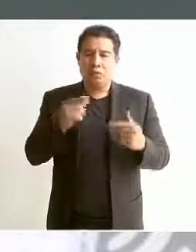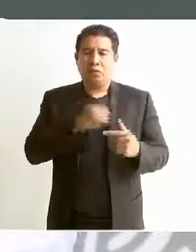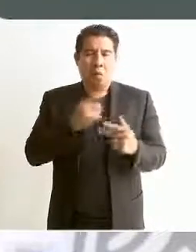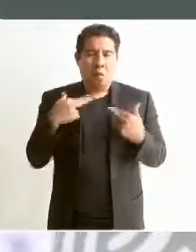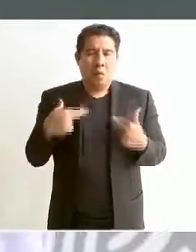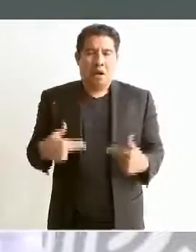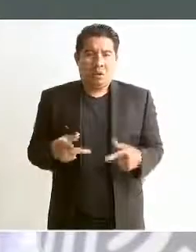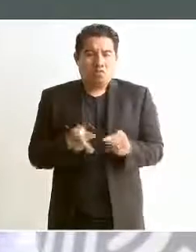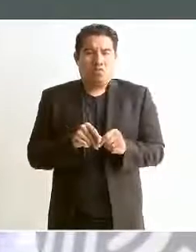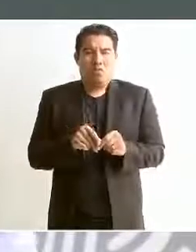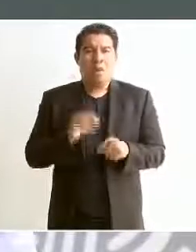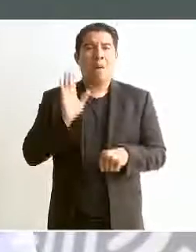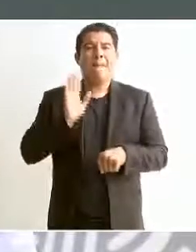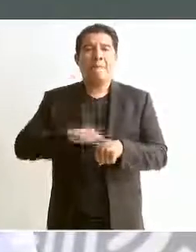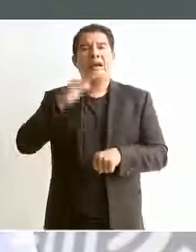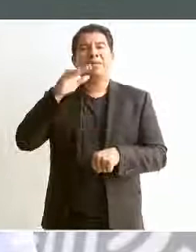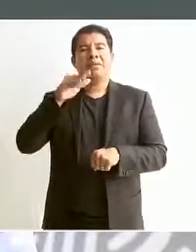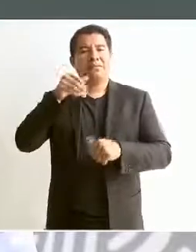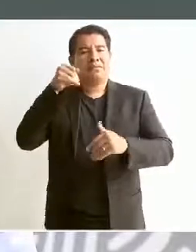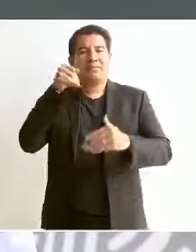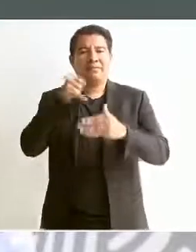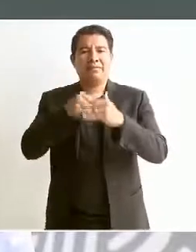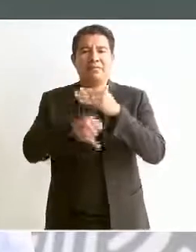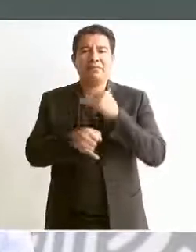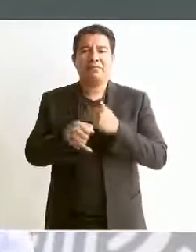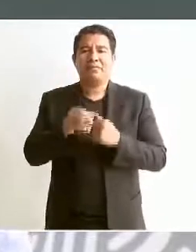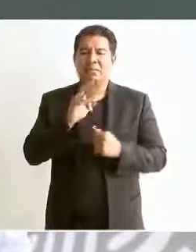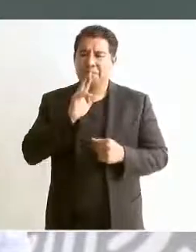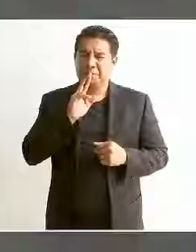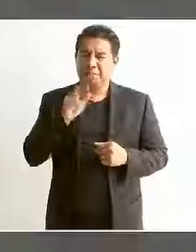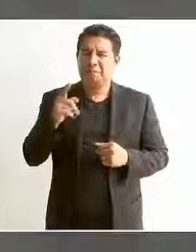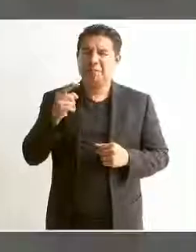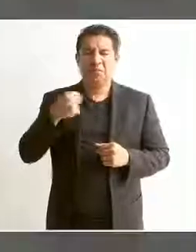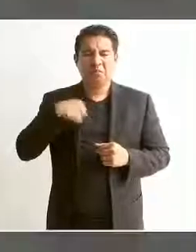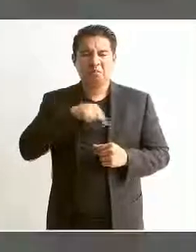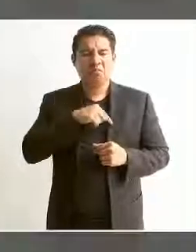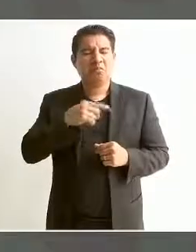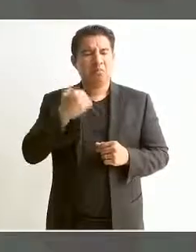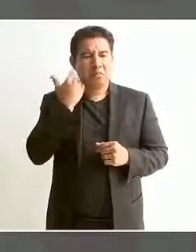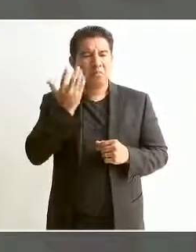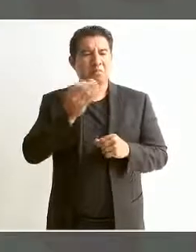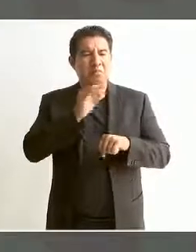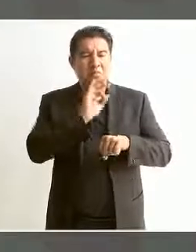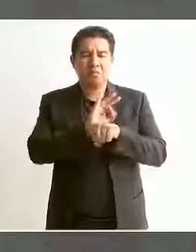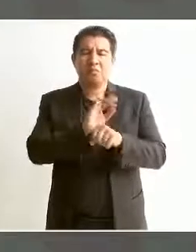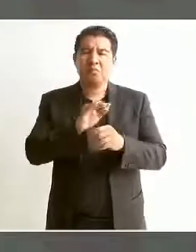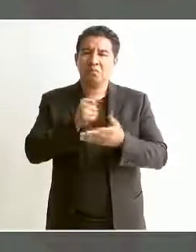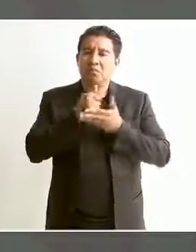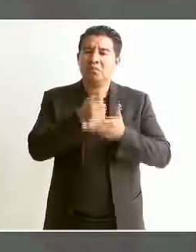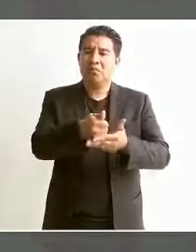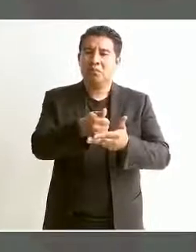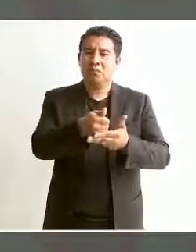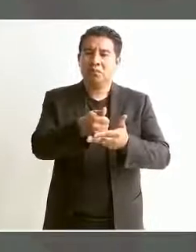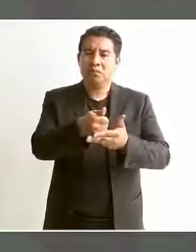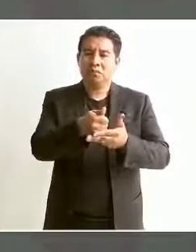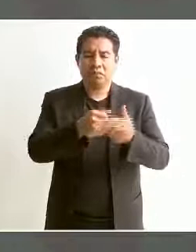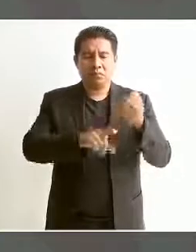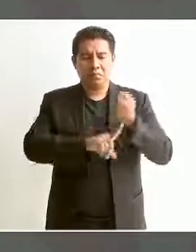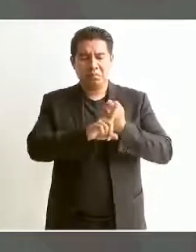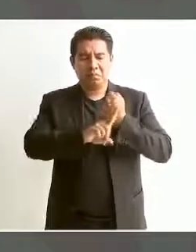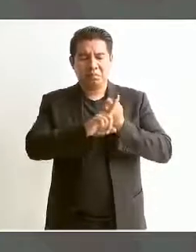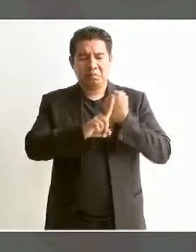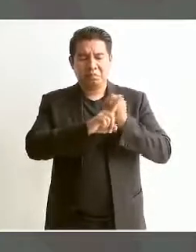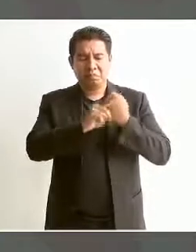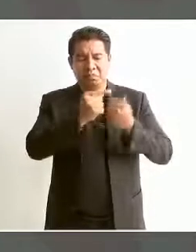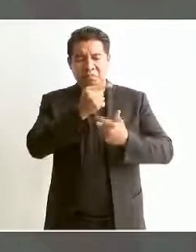es la mejor forma de enfrentar los problemas